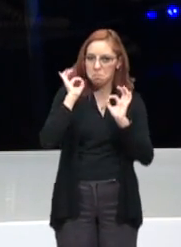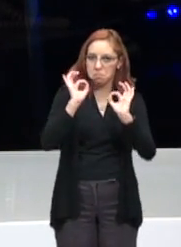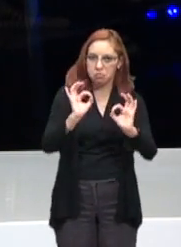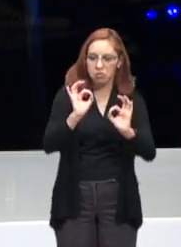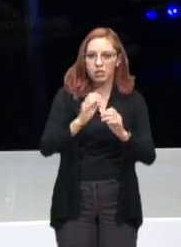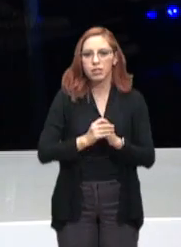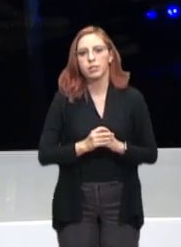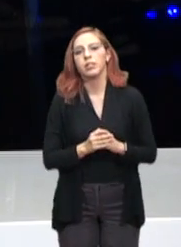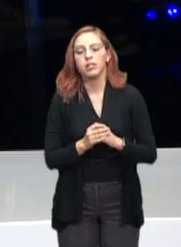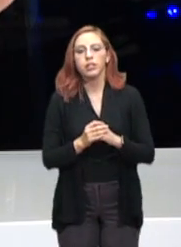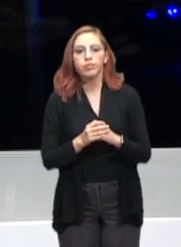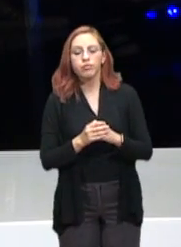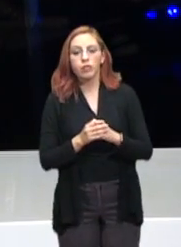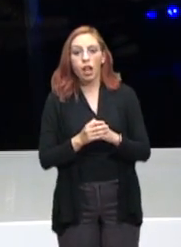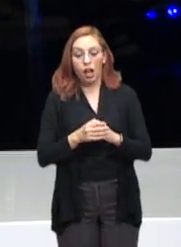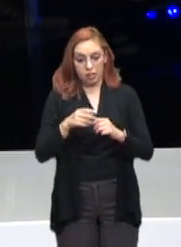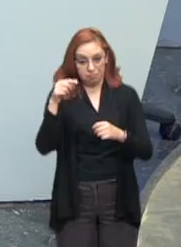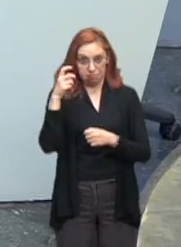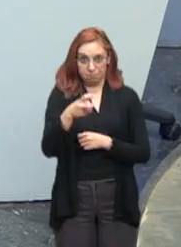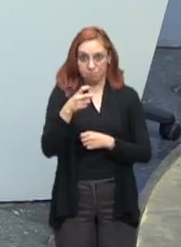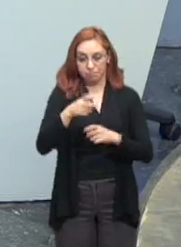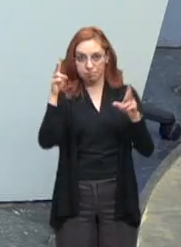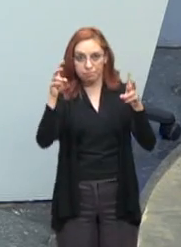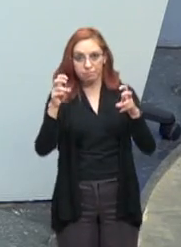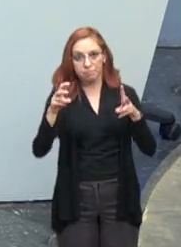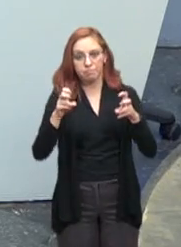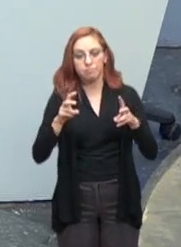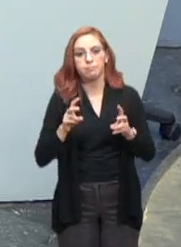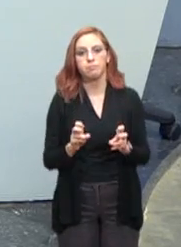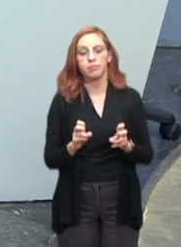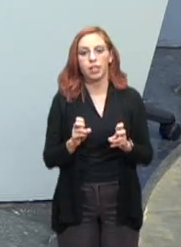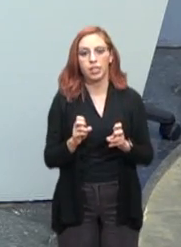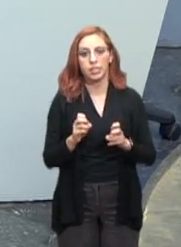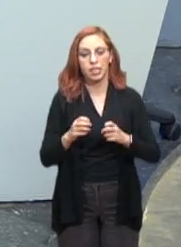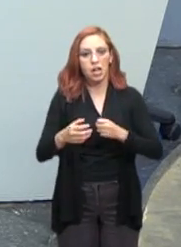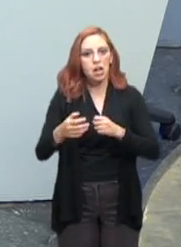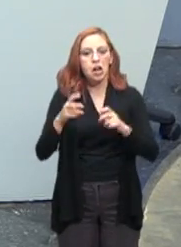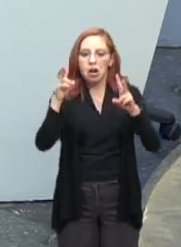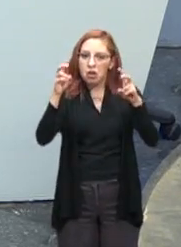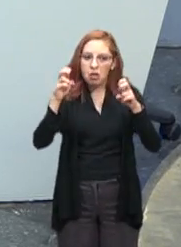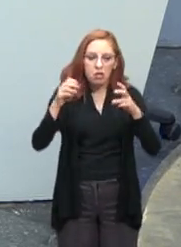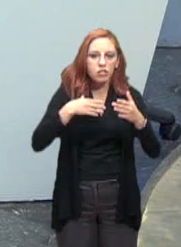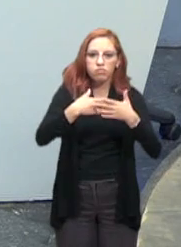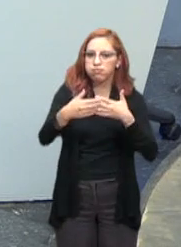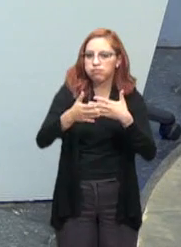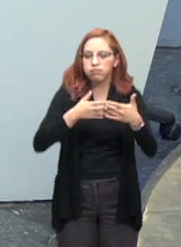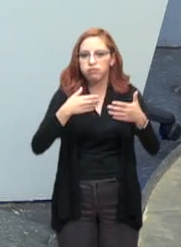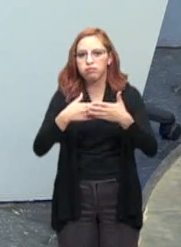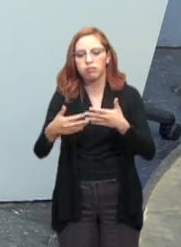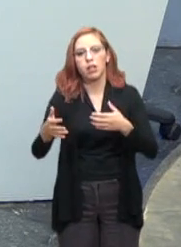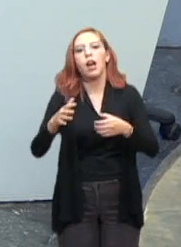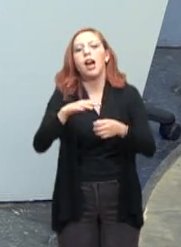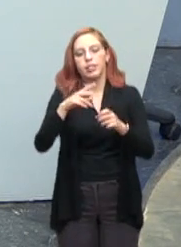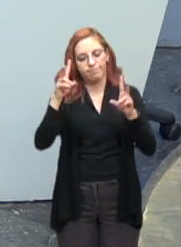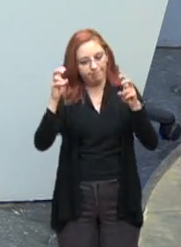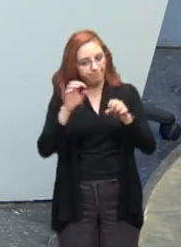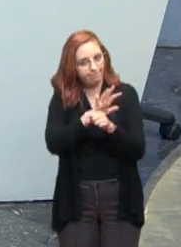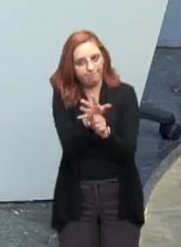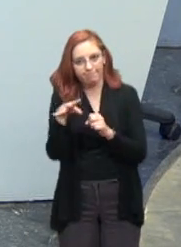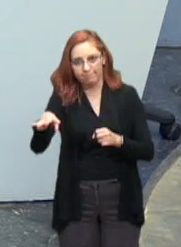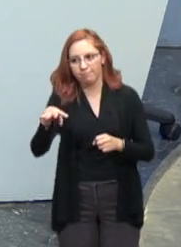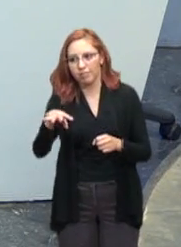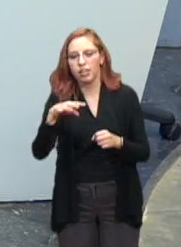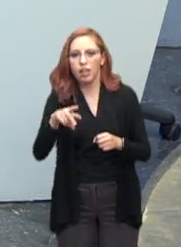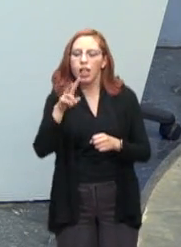alta precisión con respecto a este tema. Ahorita muy de moda, obviamente y lamentablemente por el tema de COVID-19. Pero realmente,